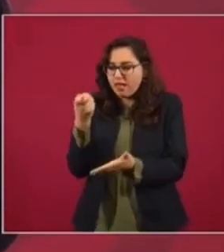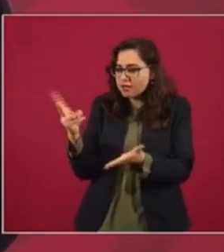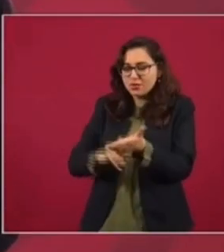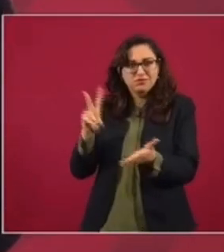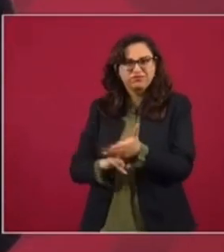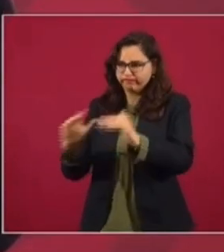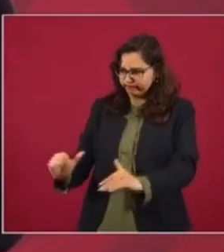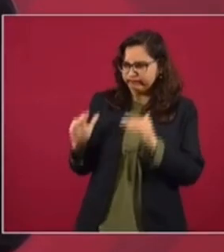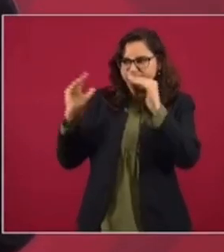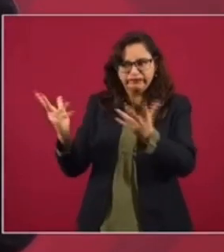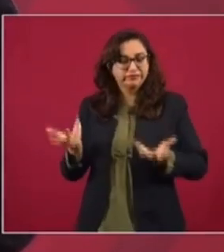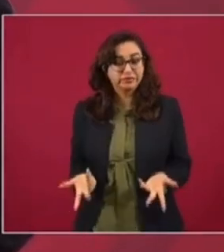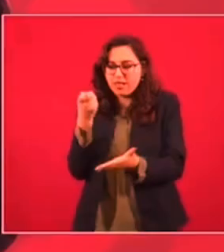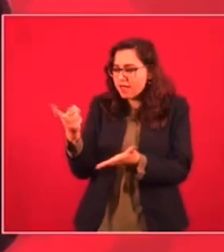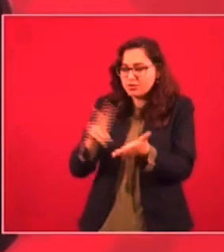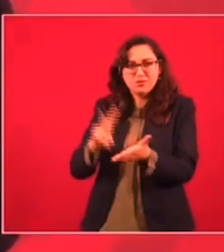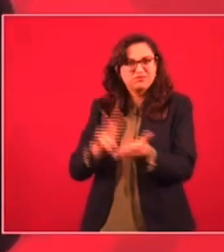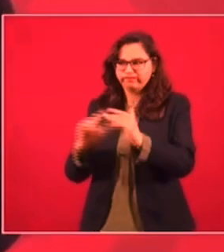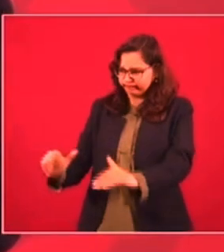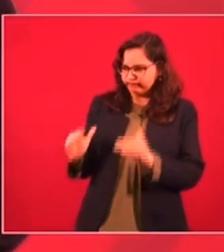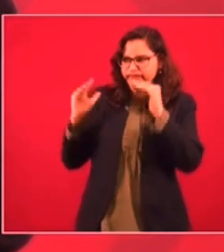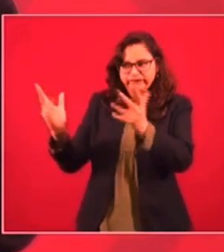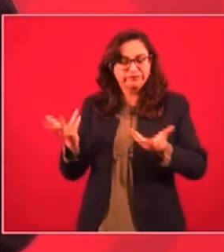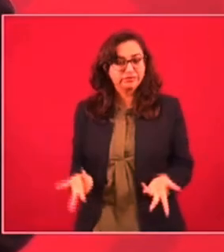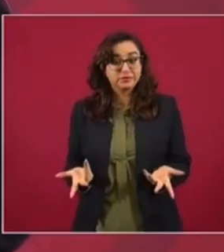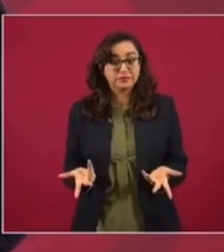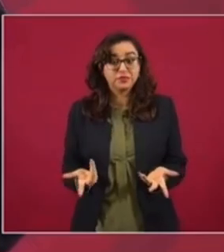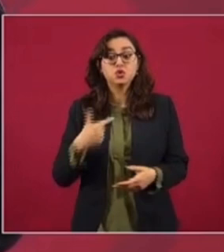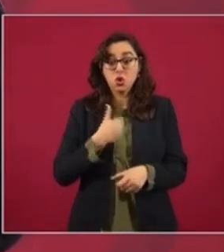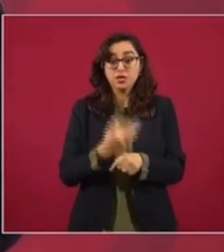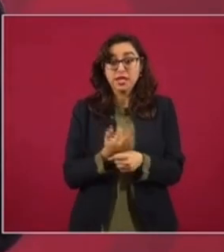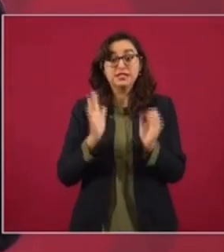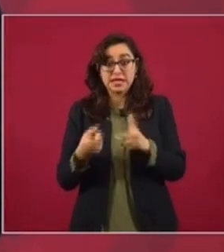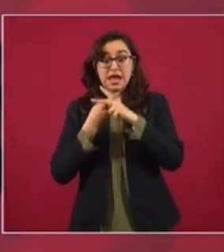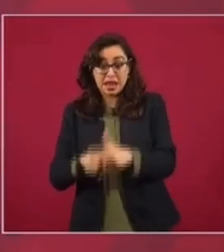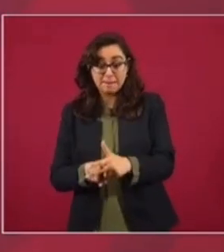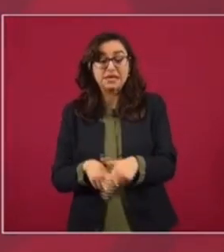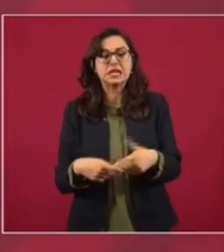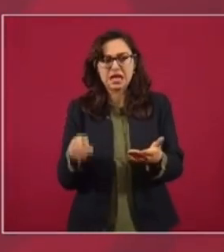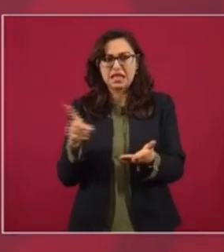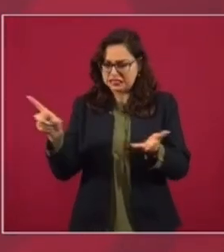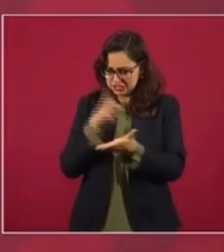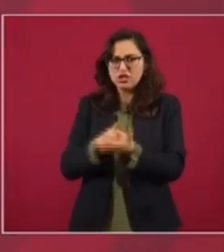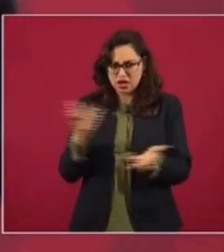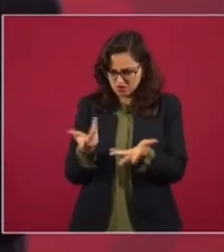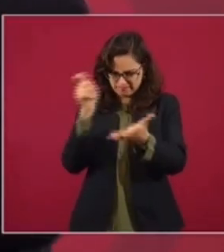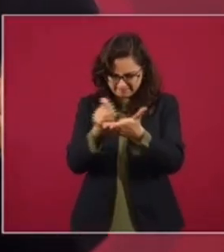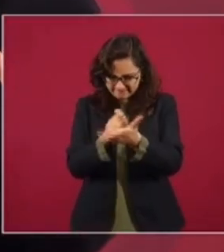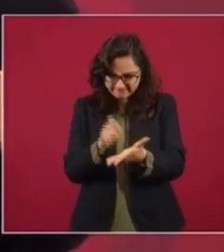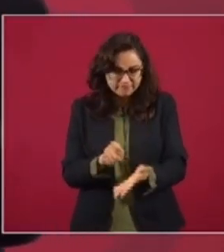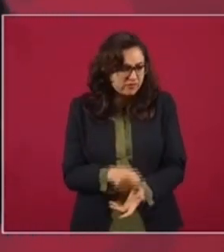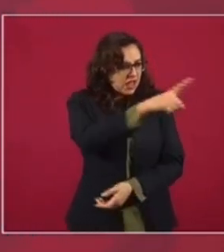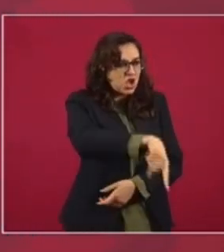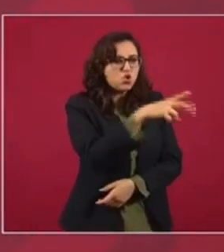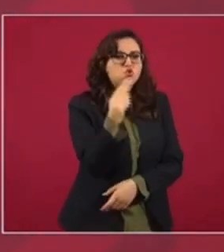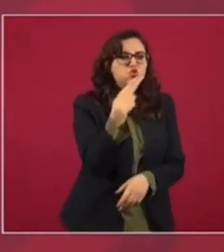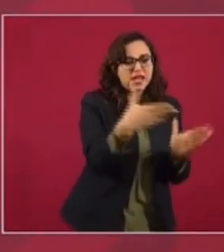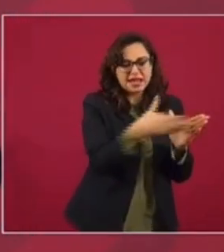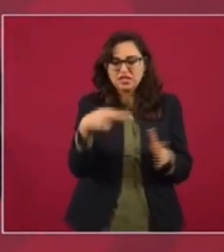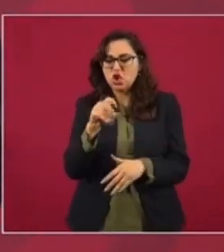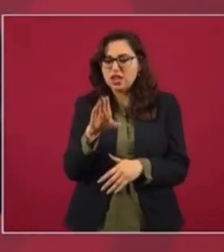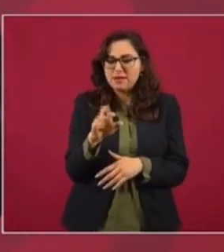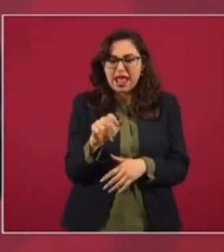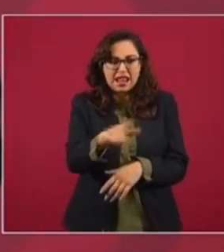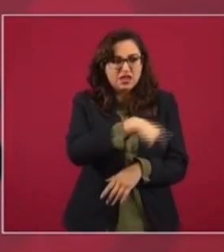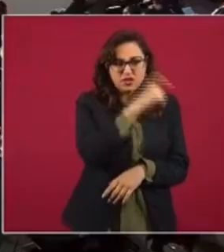tecnicismos, estoy haciendo hasta un diccionario, estoy haciendo hasta un diccionario de las nuevas palabras del periodo neoliberal,